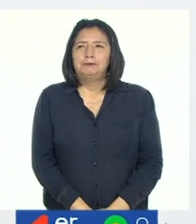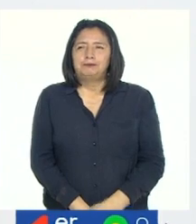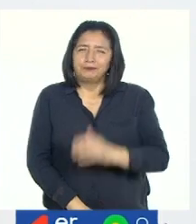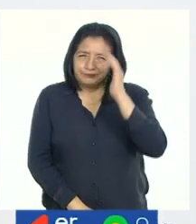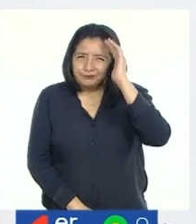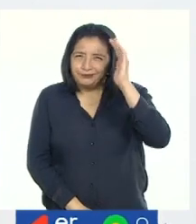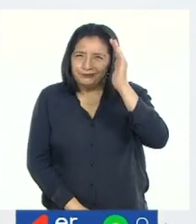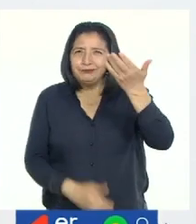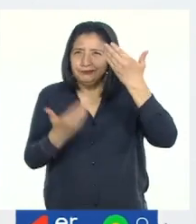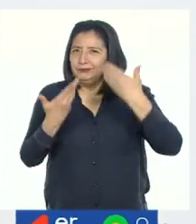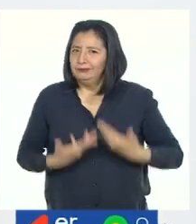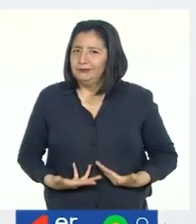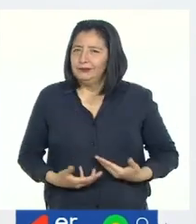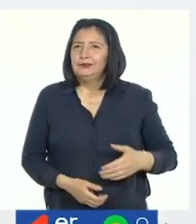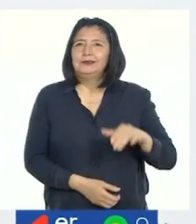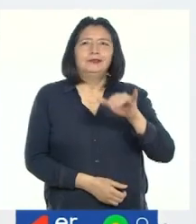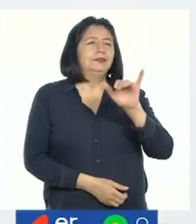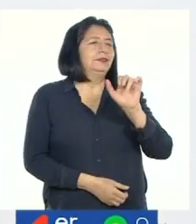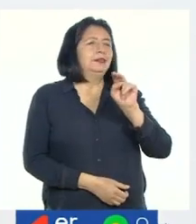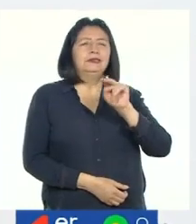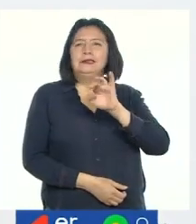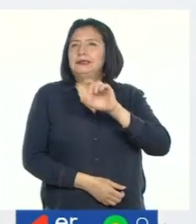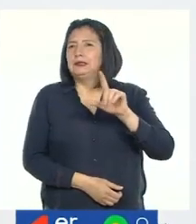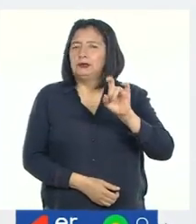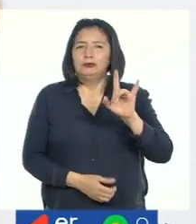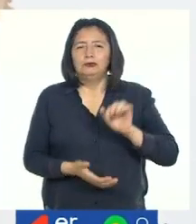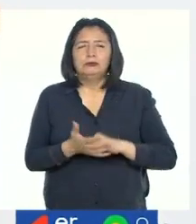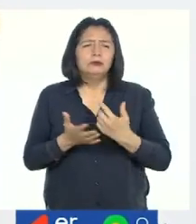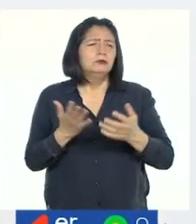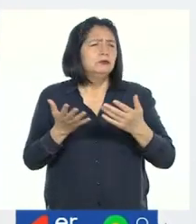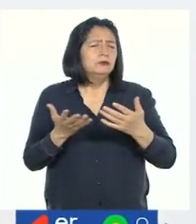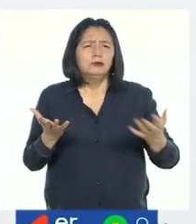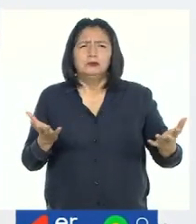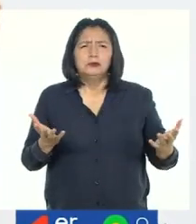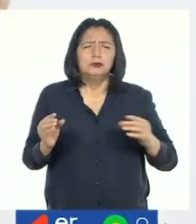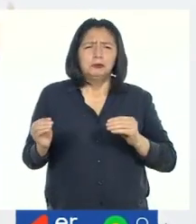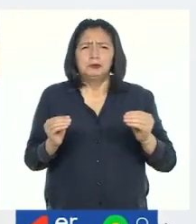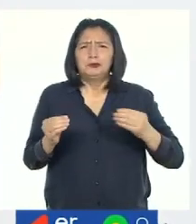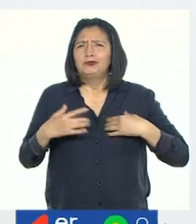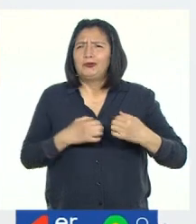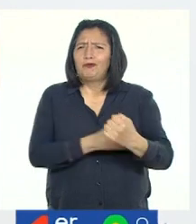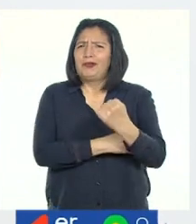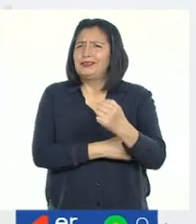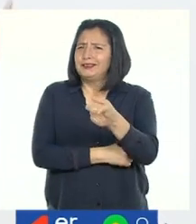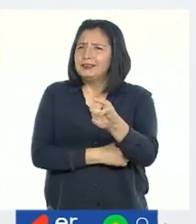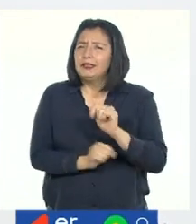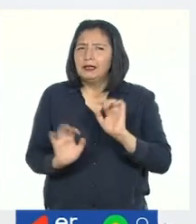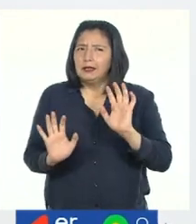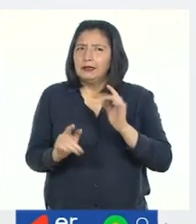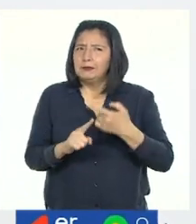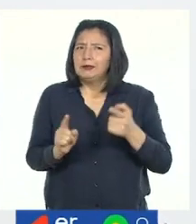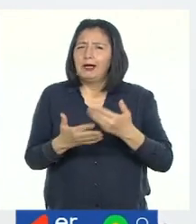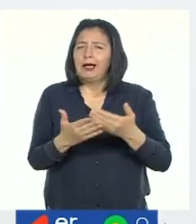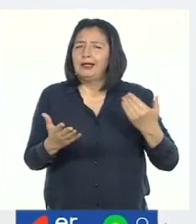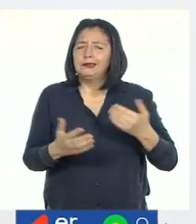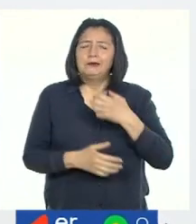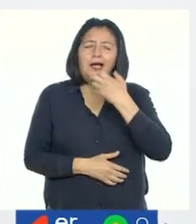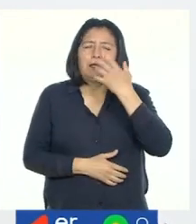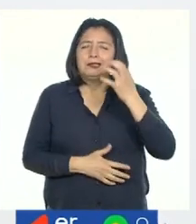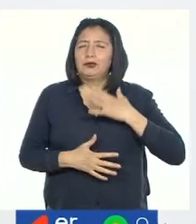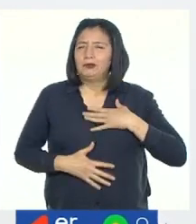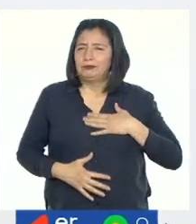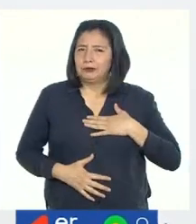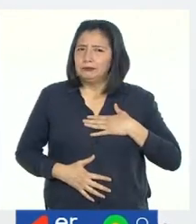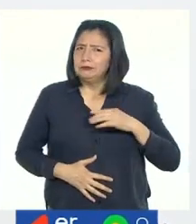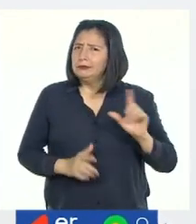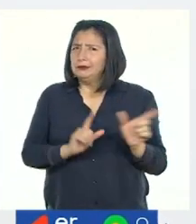Hola, soy Jenny Lullo y hoy vamos a mover cosas sacando toda nuestra energía. Pero antes vamos a hacer un calentamiento.